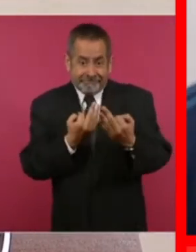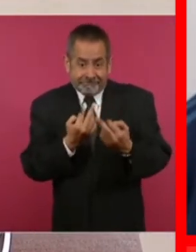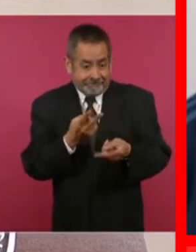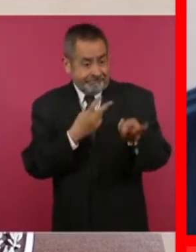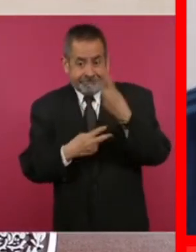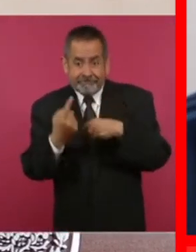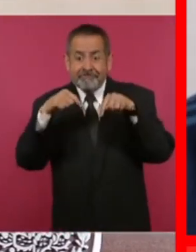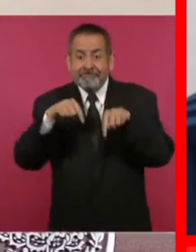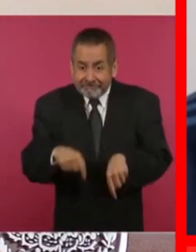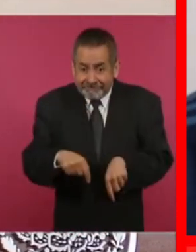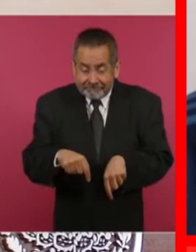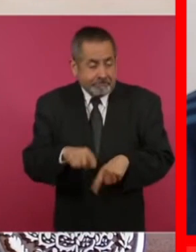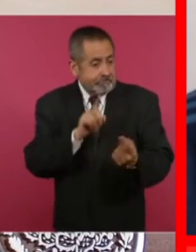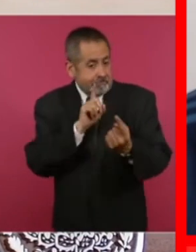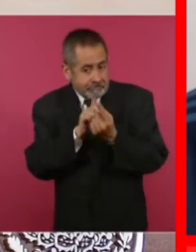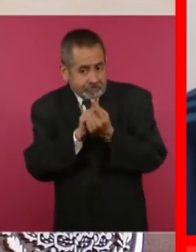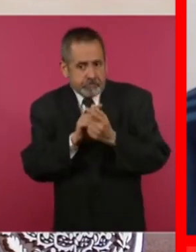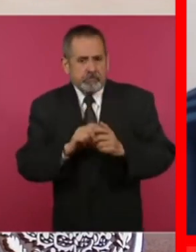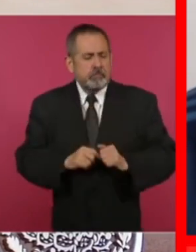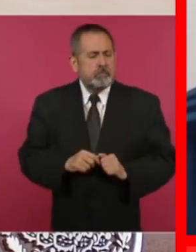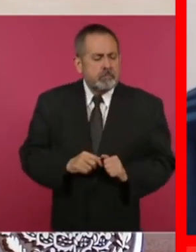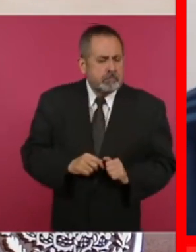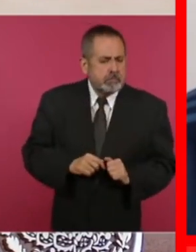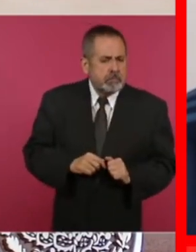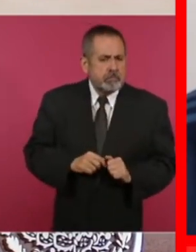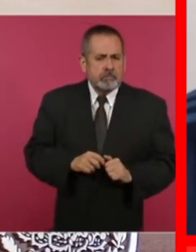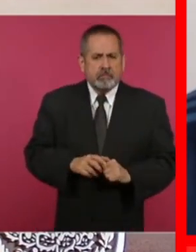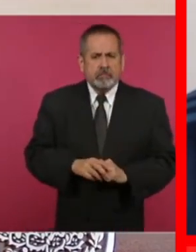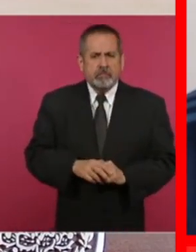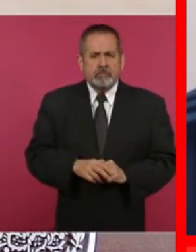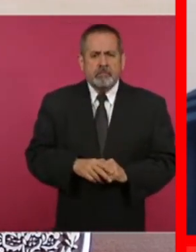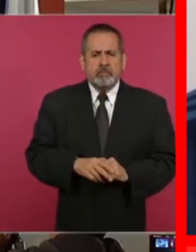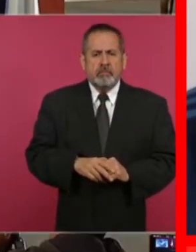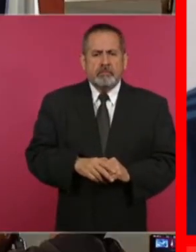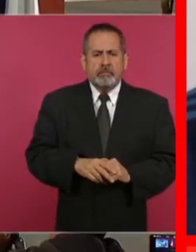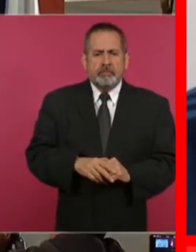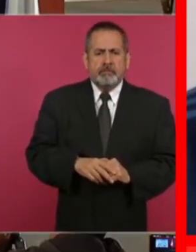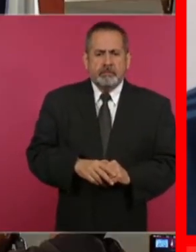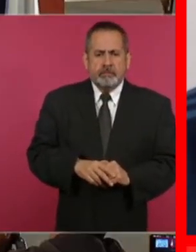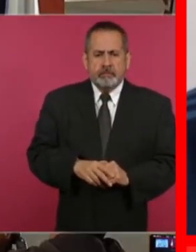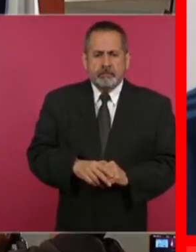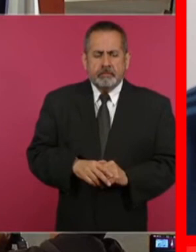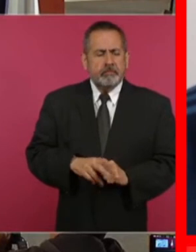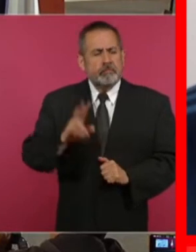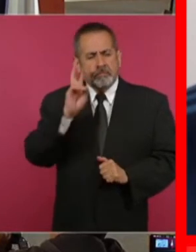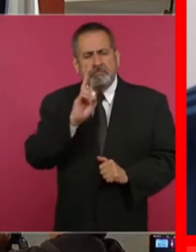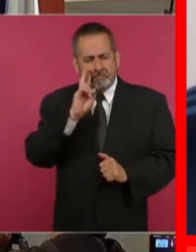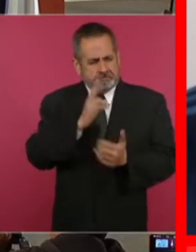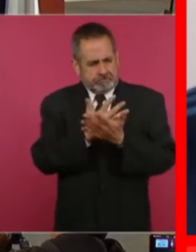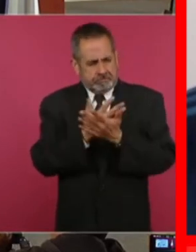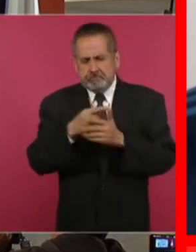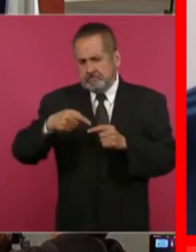aquí y dijimos, vamos a esperar un estudio